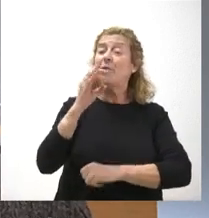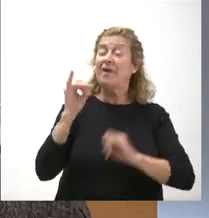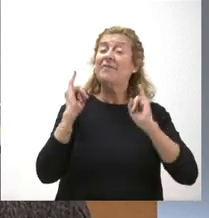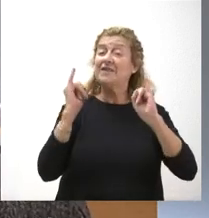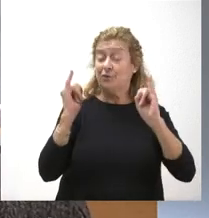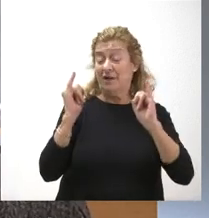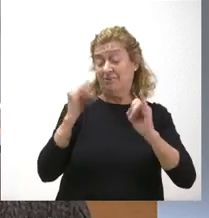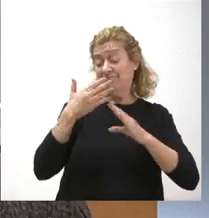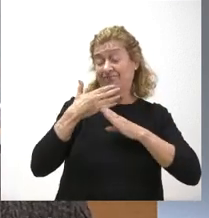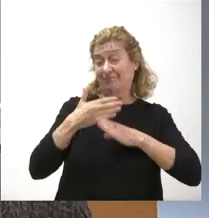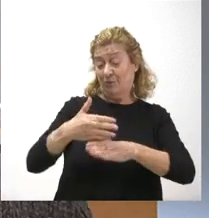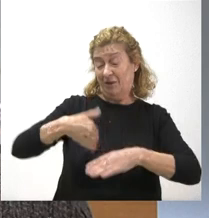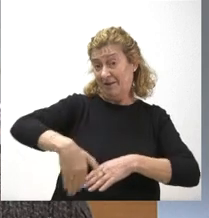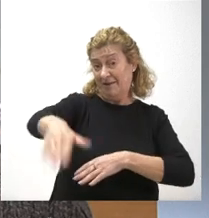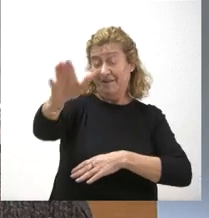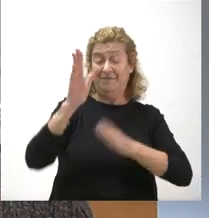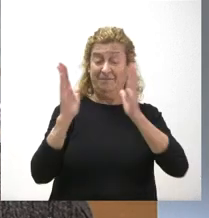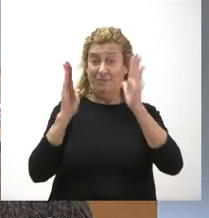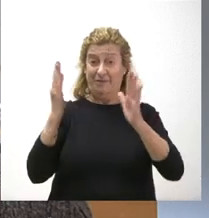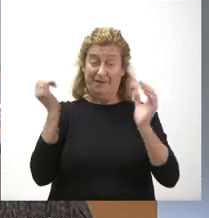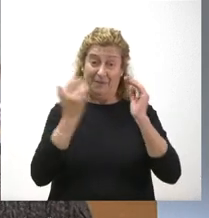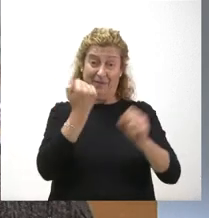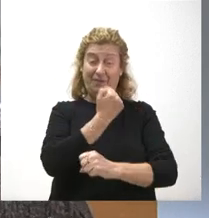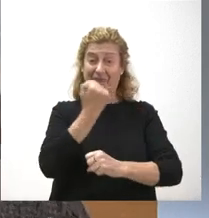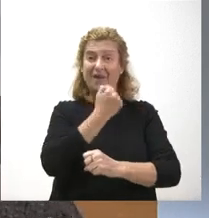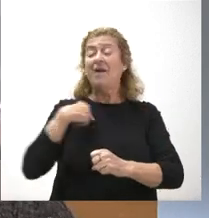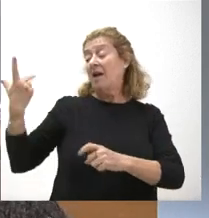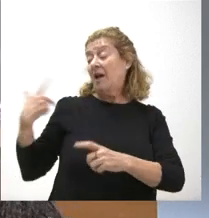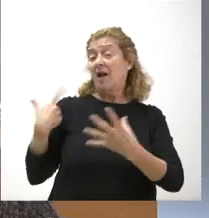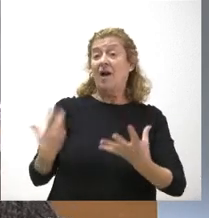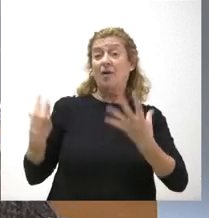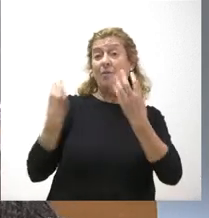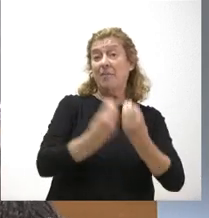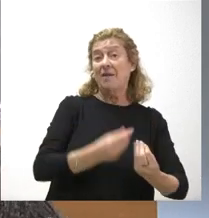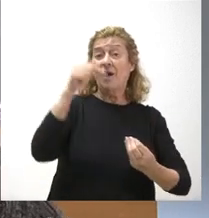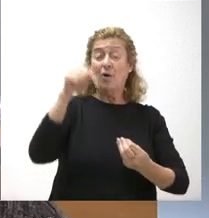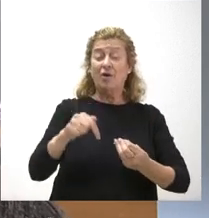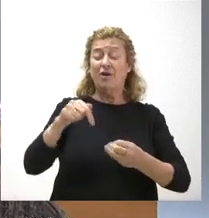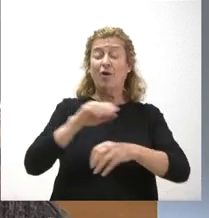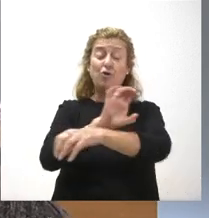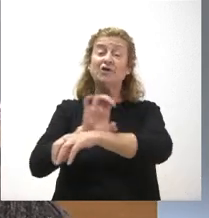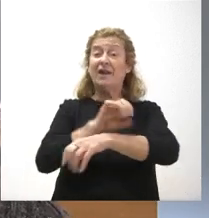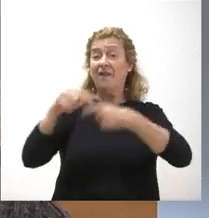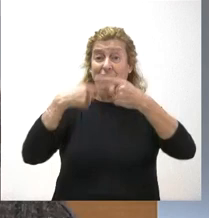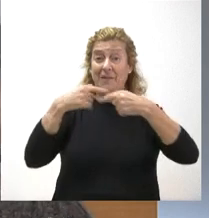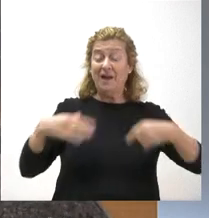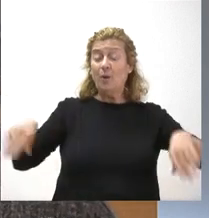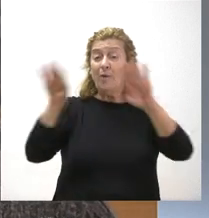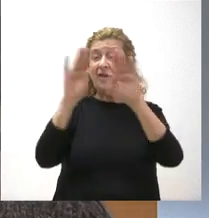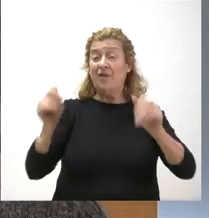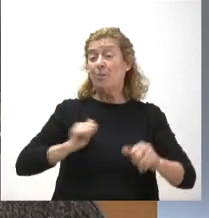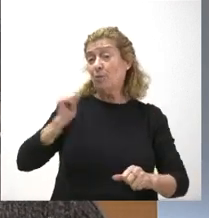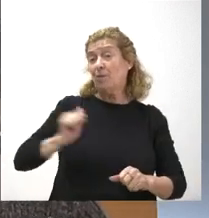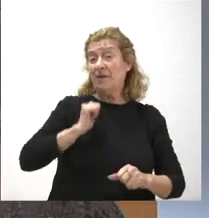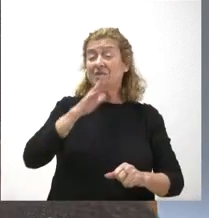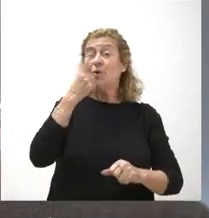lo que queda de este periodo. Me acompaña hoy la consejera de Familia, Igualdad de Oportunidades, con motivo de uno de